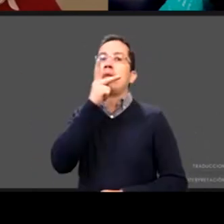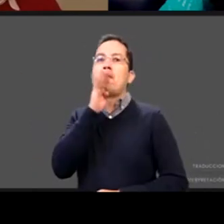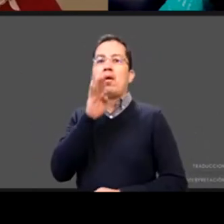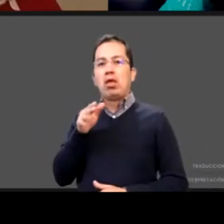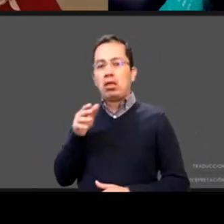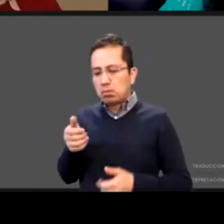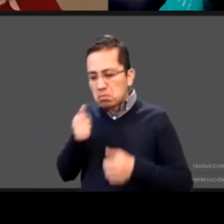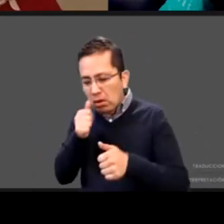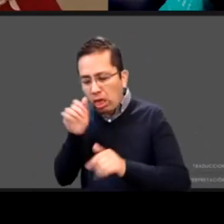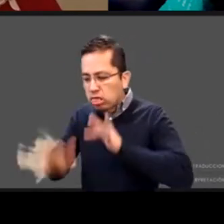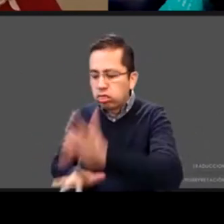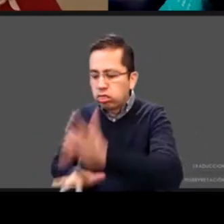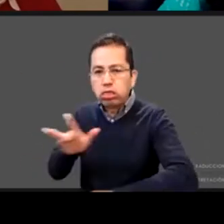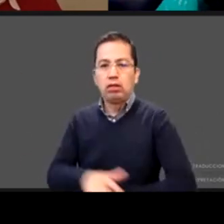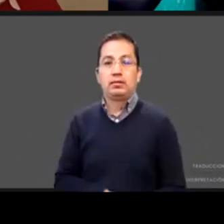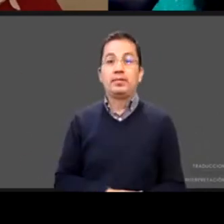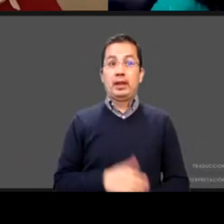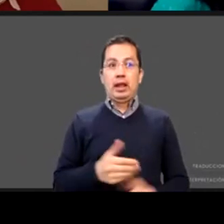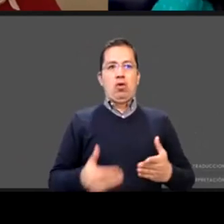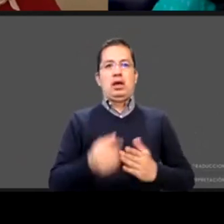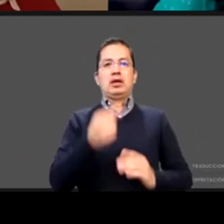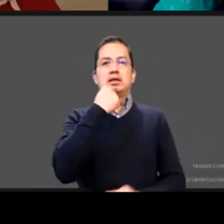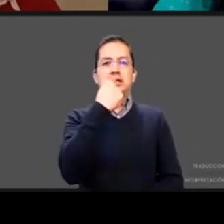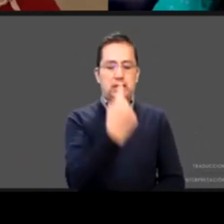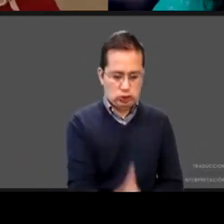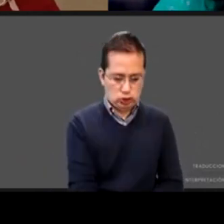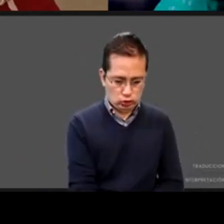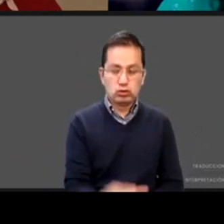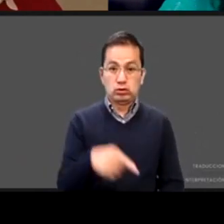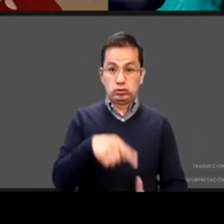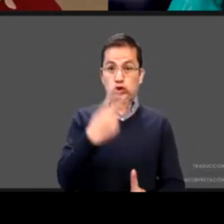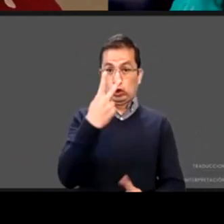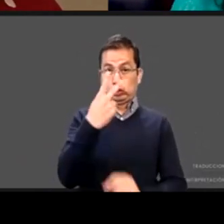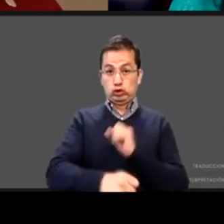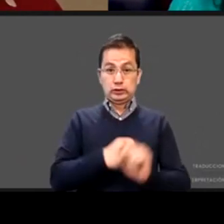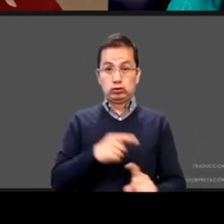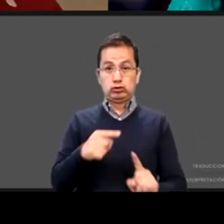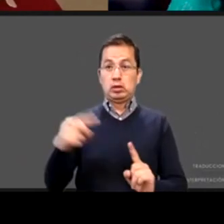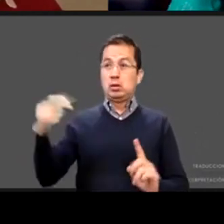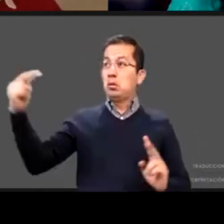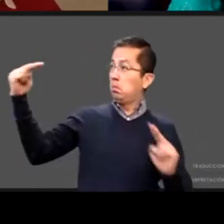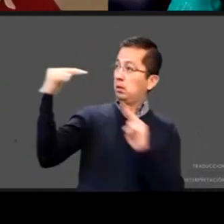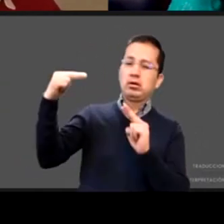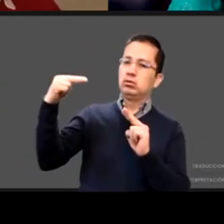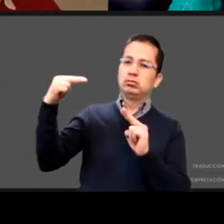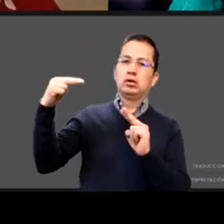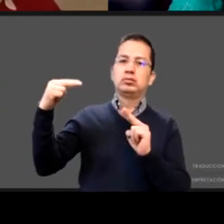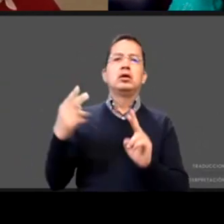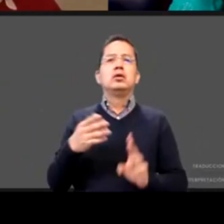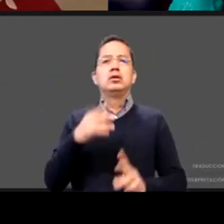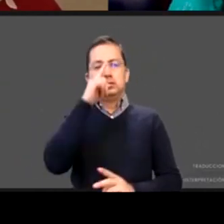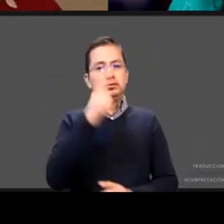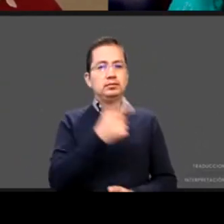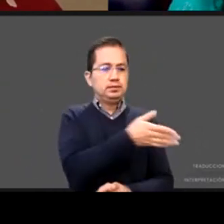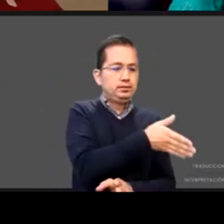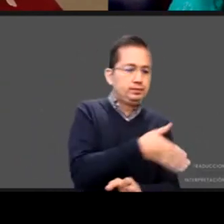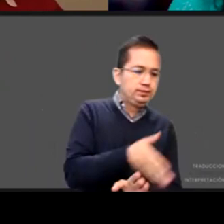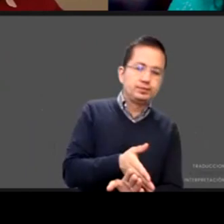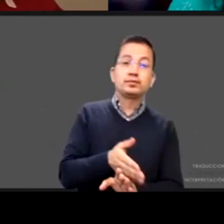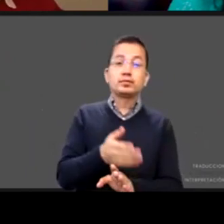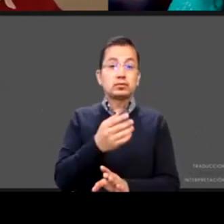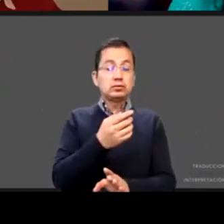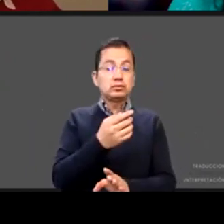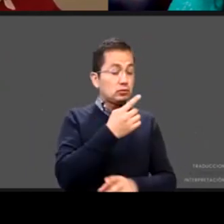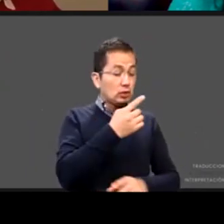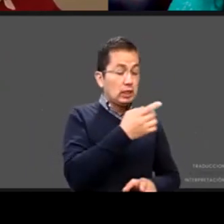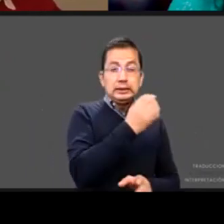el niño por ejemplo ahora los dos años no mira los ojos no habla antes de los dos años es flojito dos años un segundo como si fuera un encantamiento